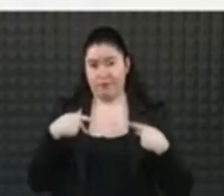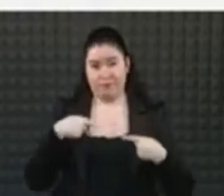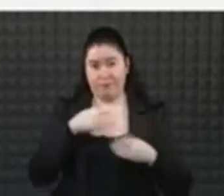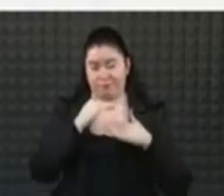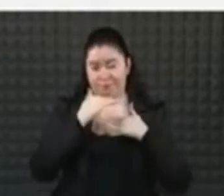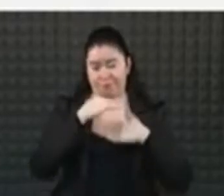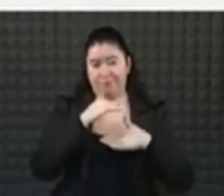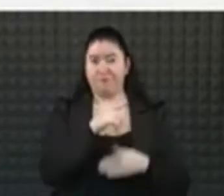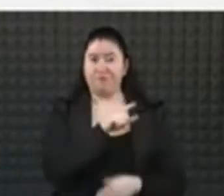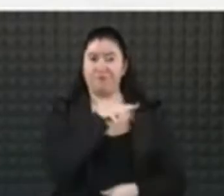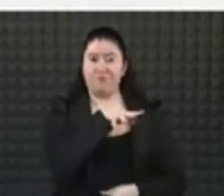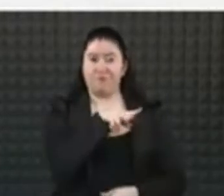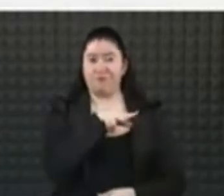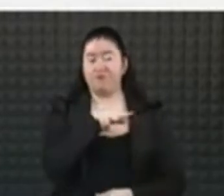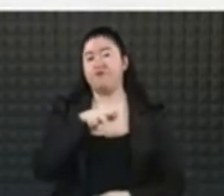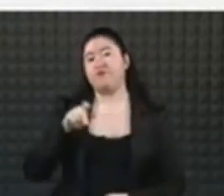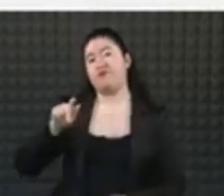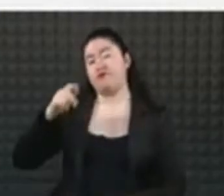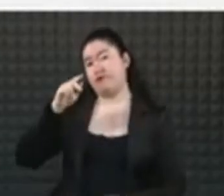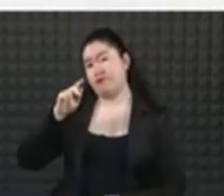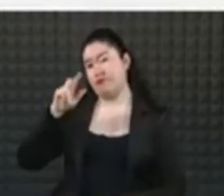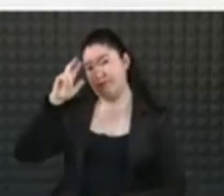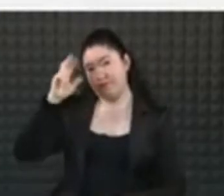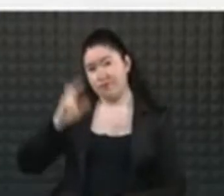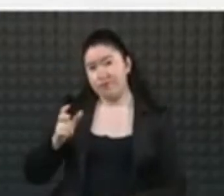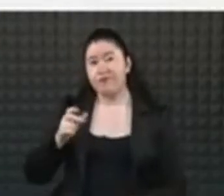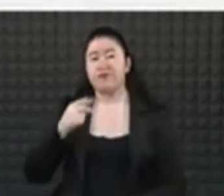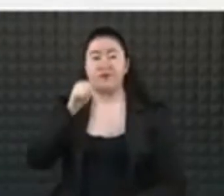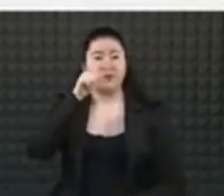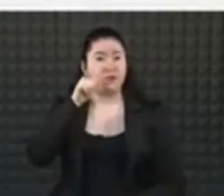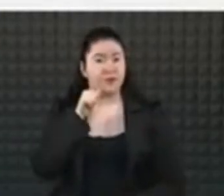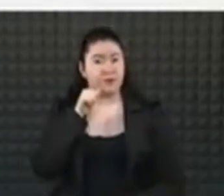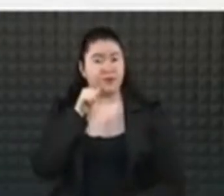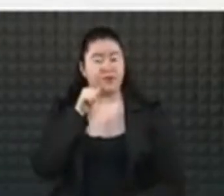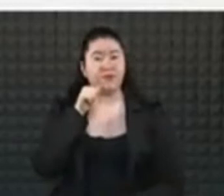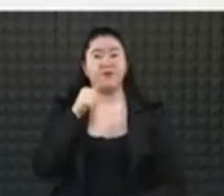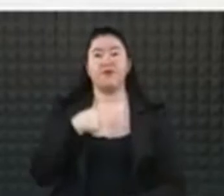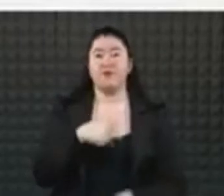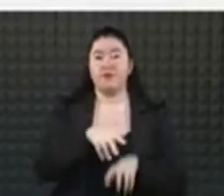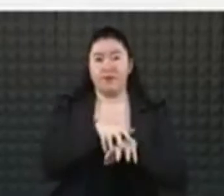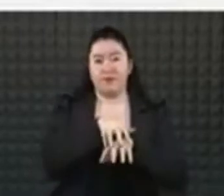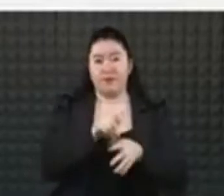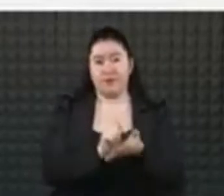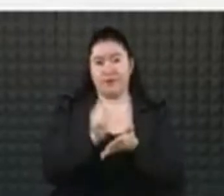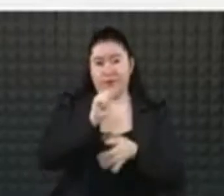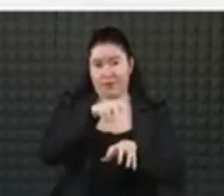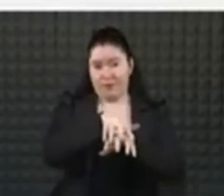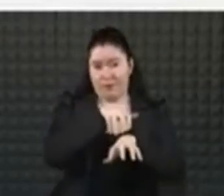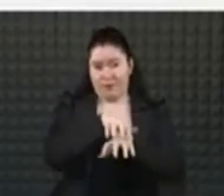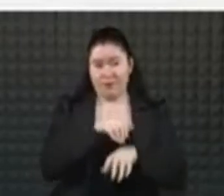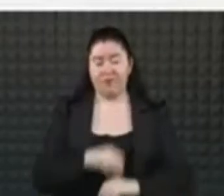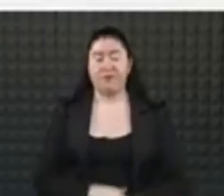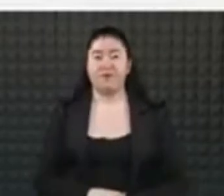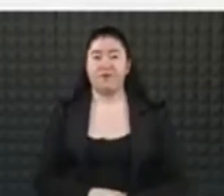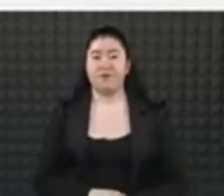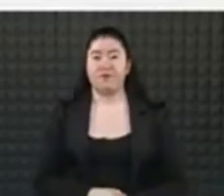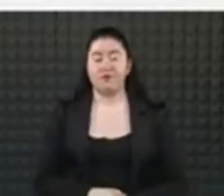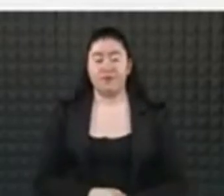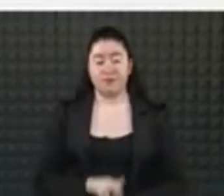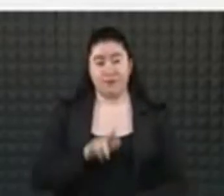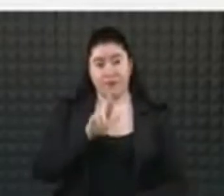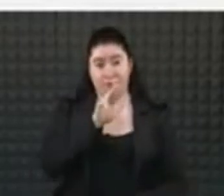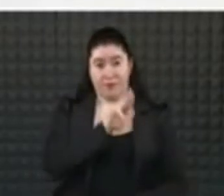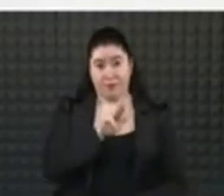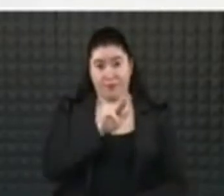años, residentes de Miguel Hidalgo, Benito Juárez, Gustavo Madero, Tlahuac y Tlalpan. Y vamos a empezar el miércoles